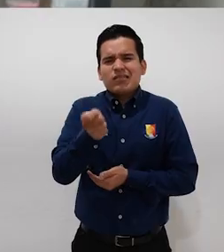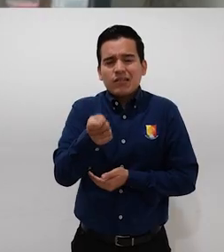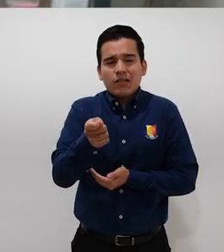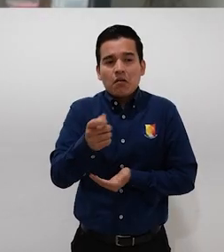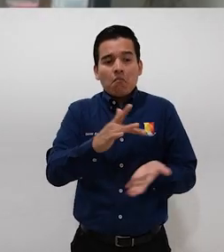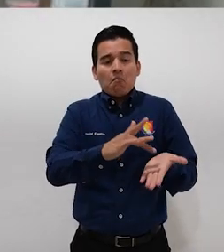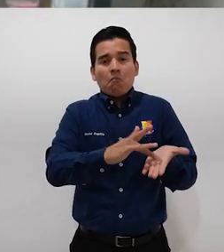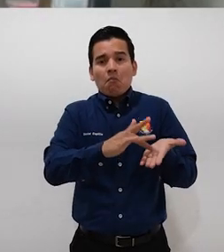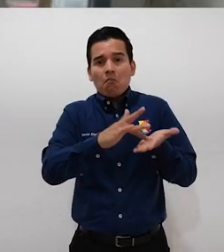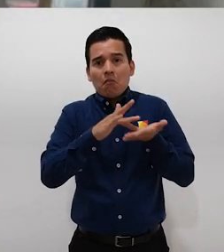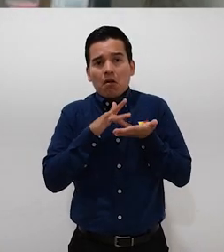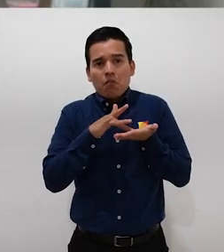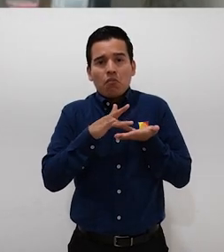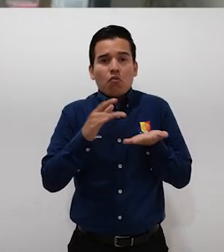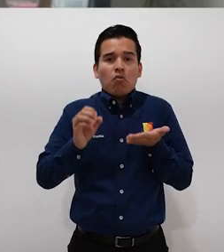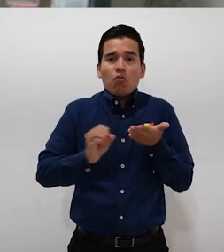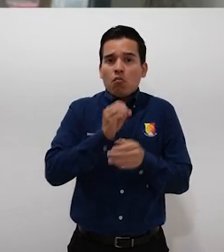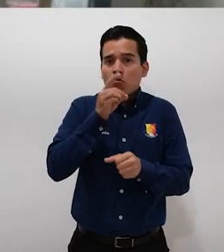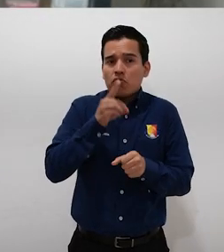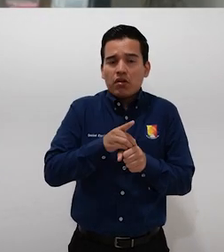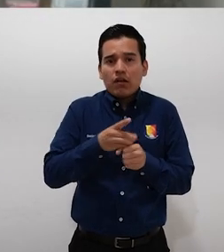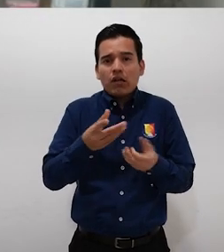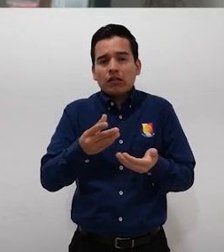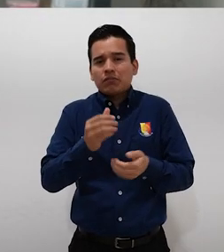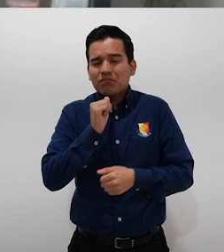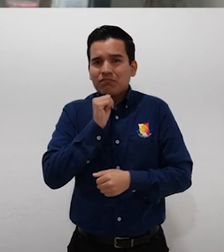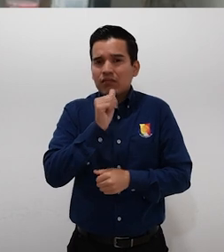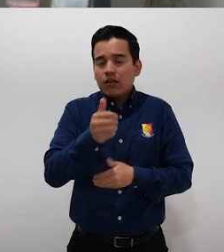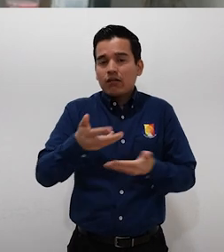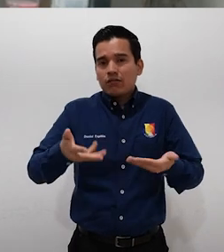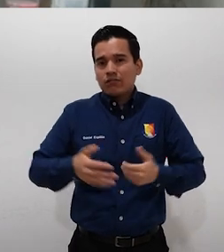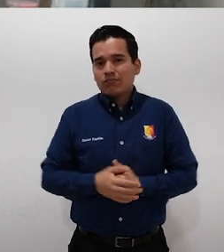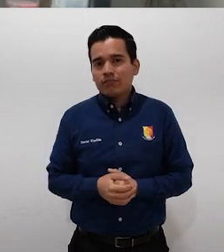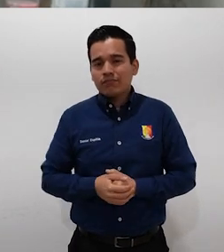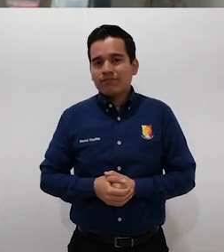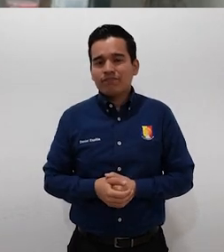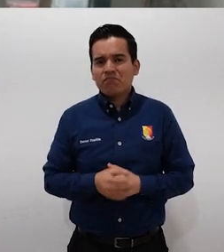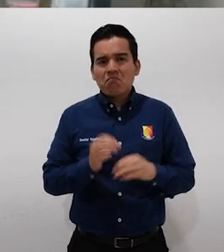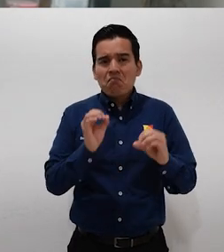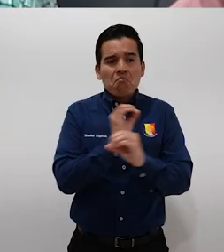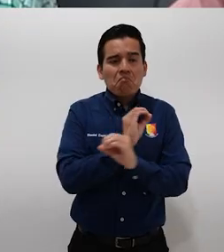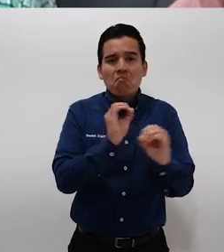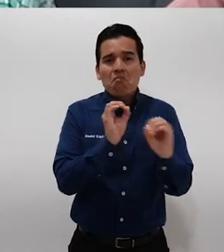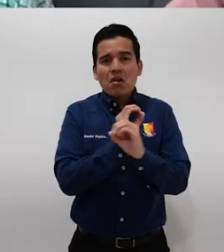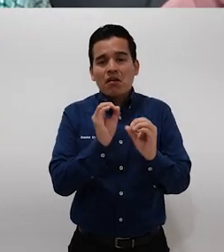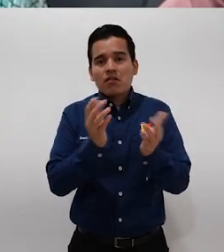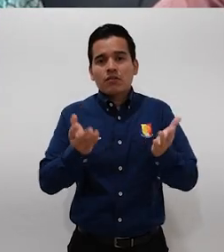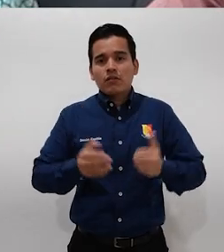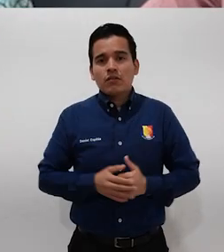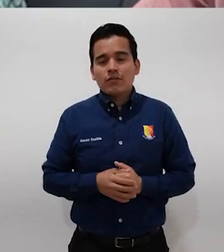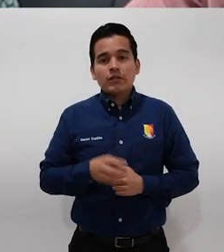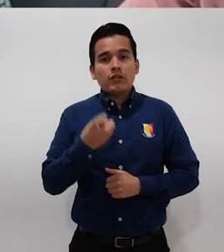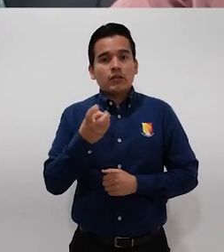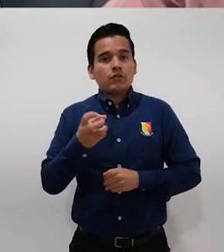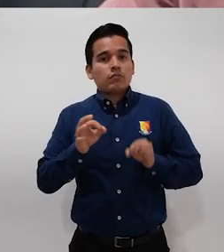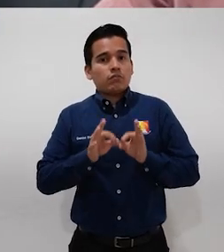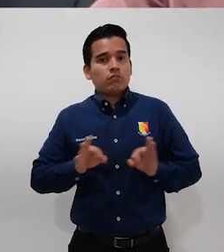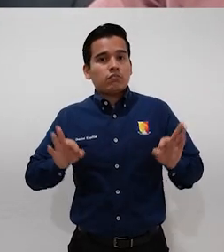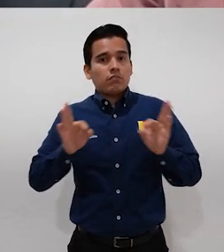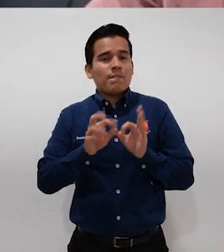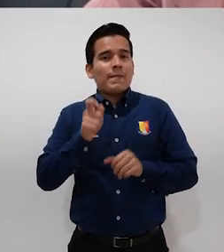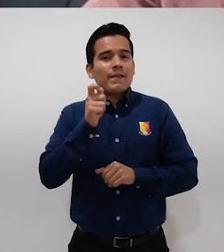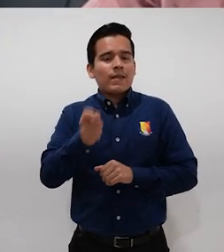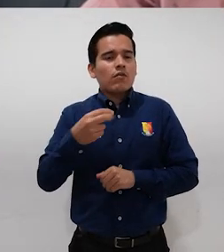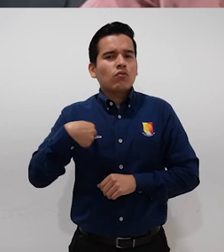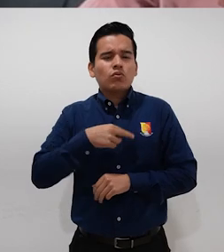realmente una señal ni nada. Entonces lo importante de aquí era